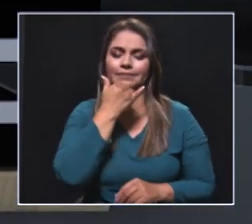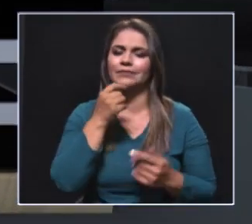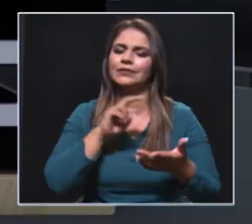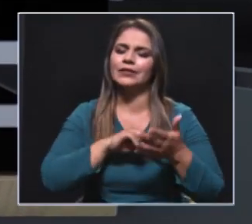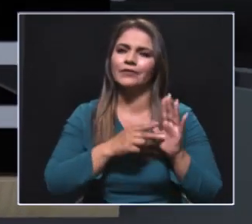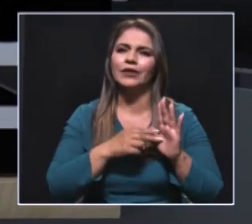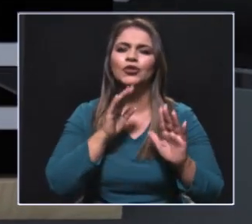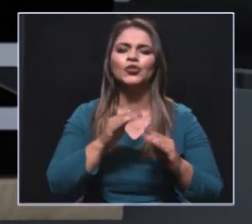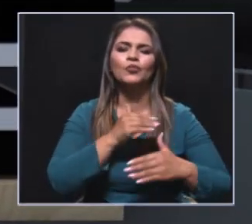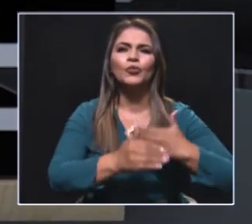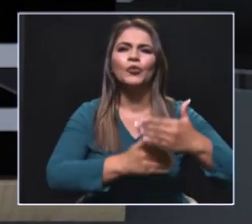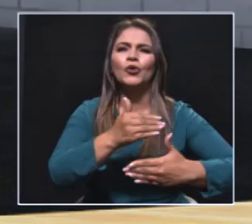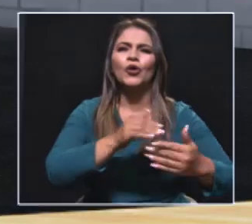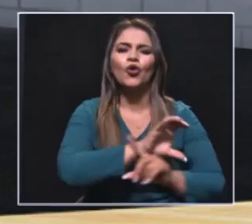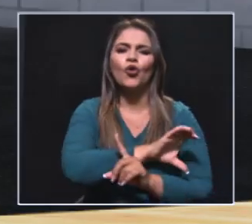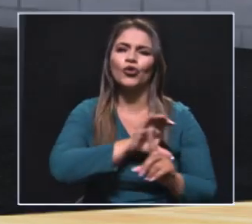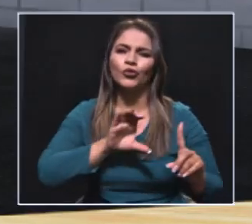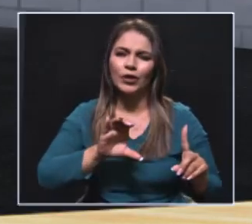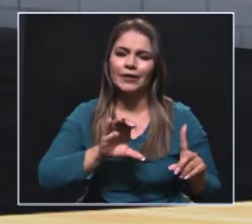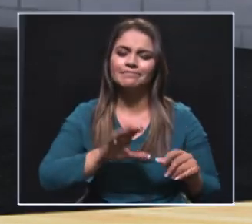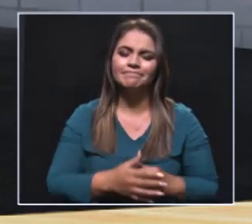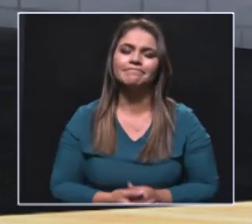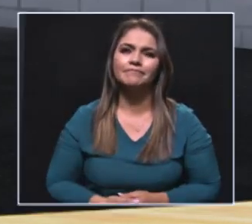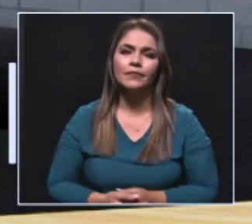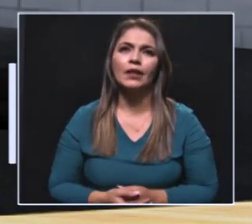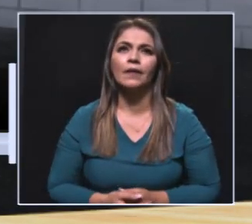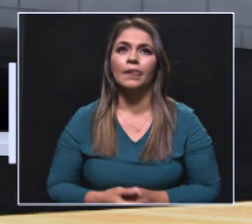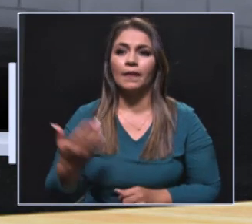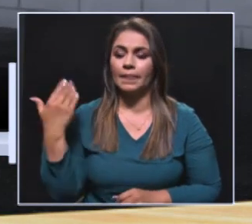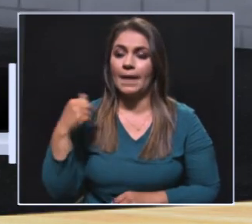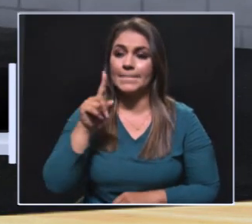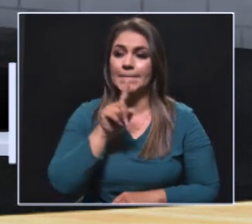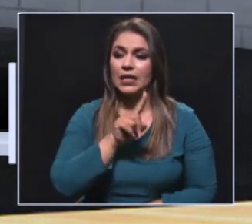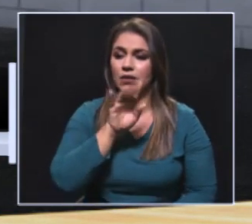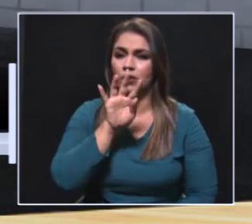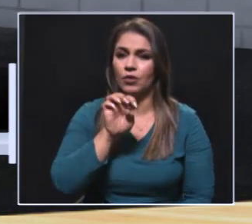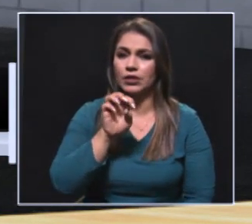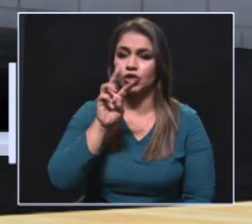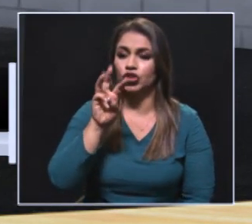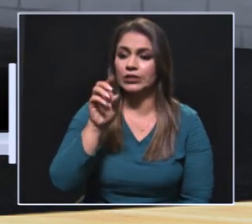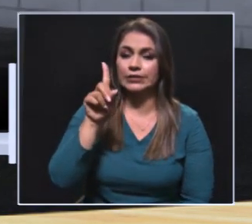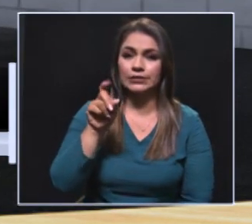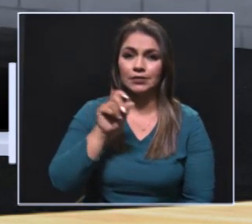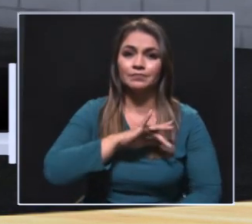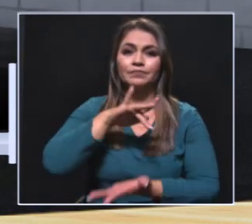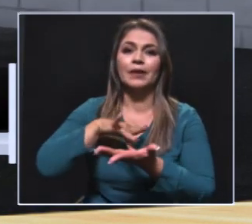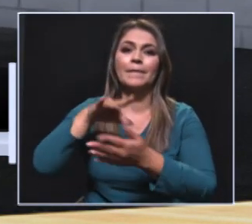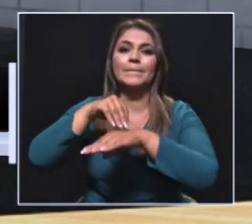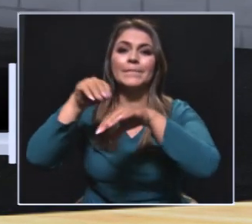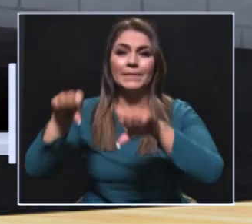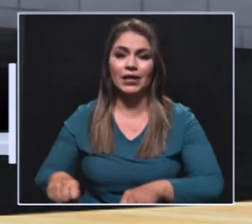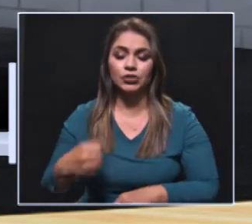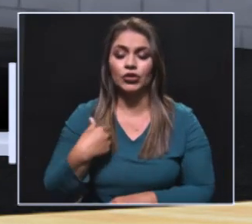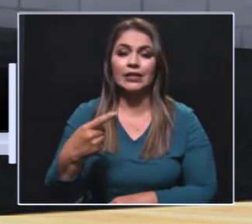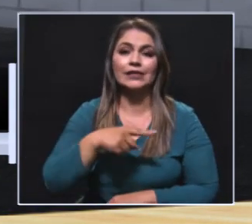cultural e histórico. Sí. Cuando yo llegué al Consejo de Bello en 1986, éramos 17